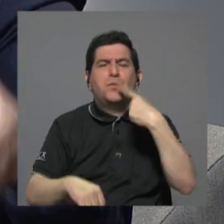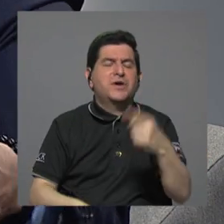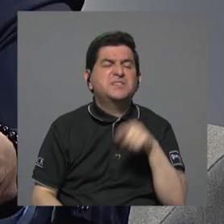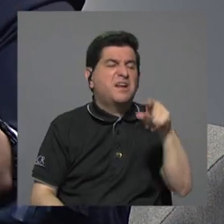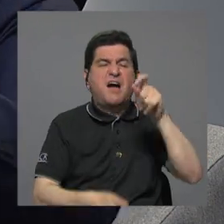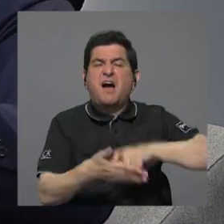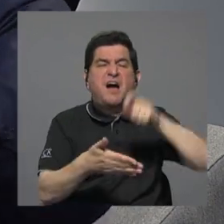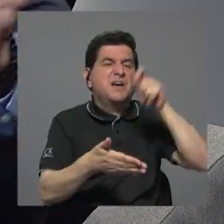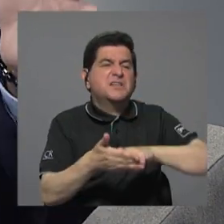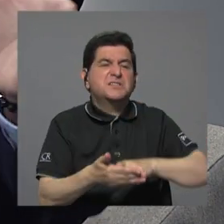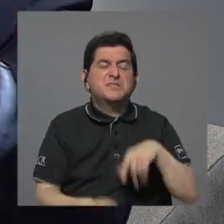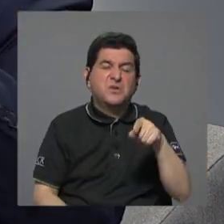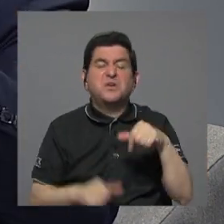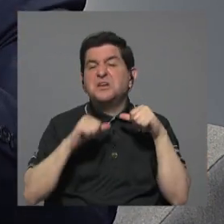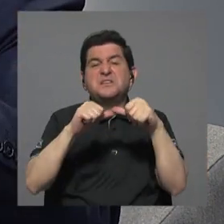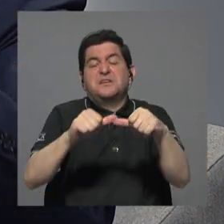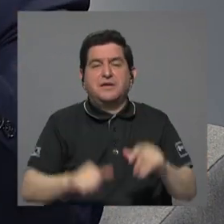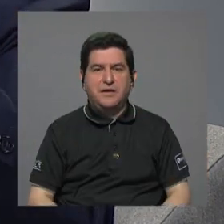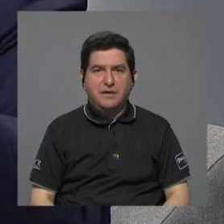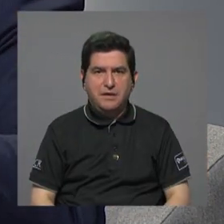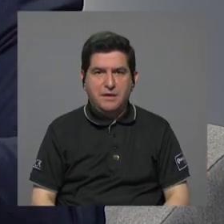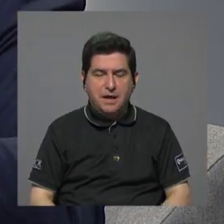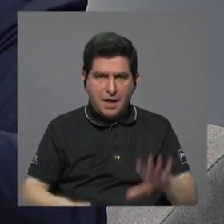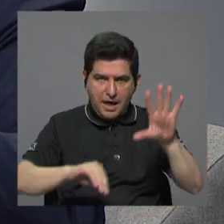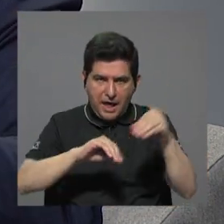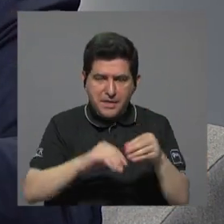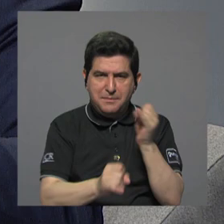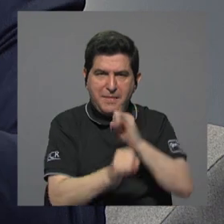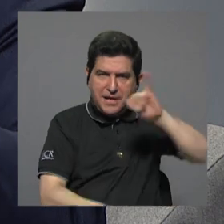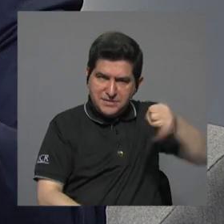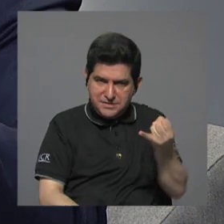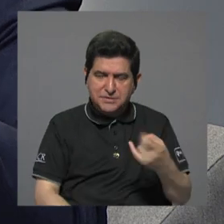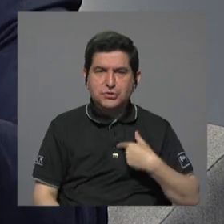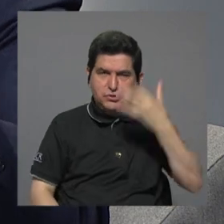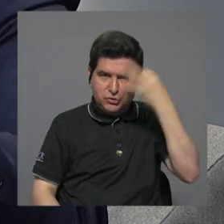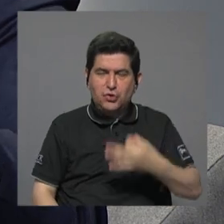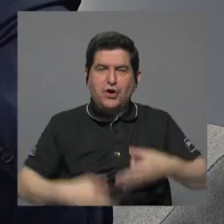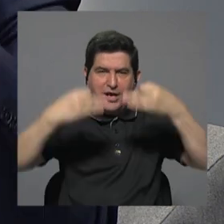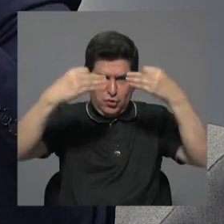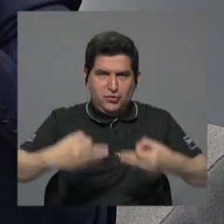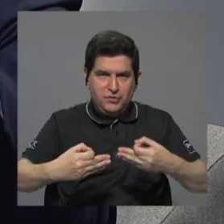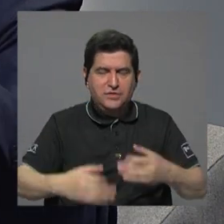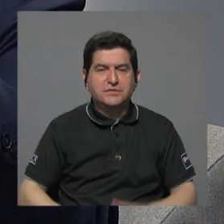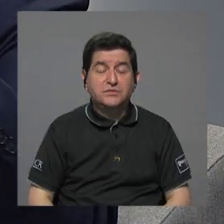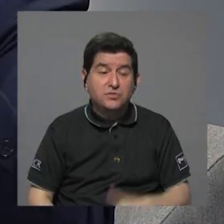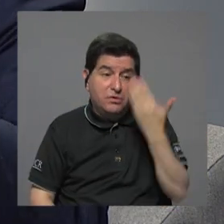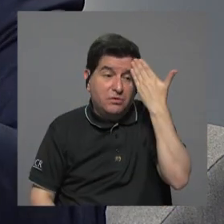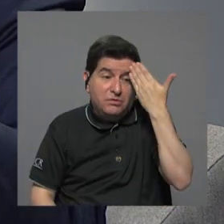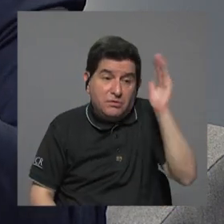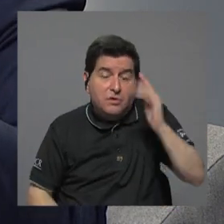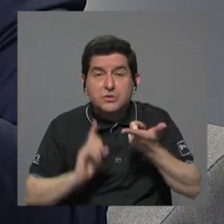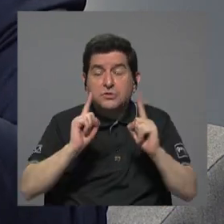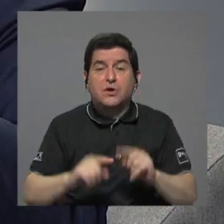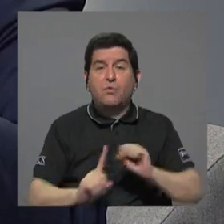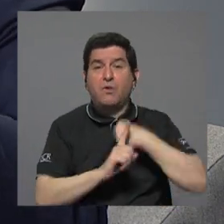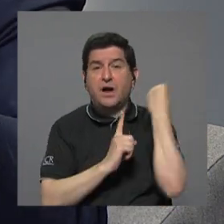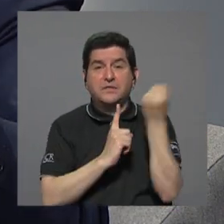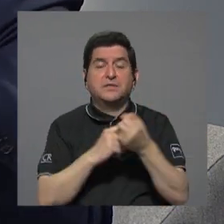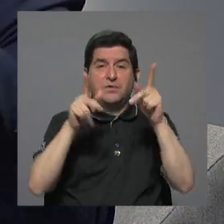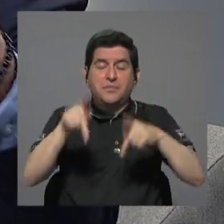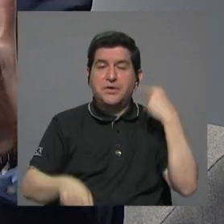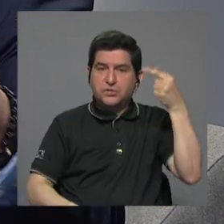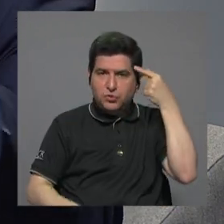esto está firmado así y así nos fuimos y por otro lado con JAPDEVA me parece que la decisión que deberíamos de tomar no sé en qué condiciones vamos a asumir quienes